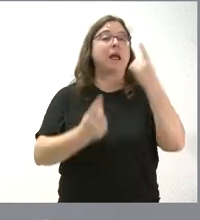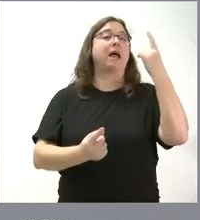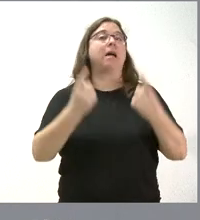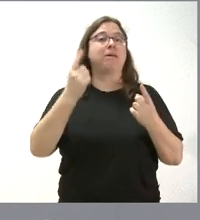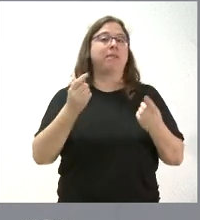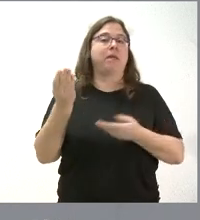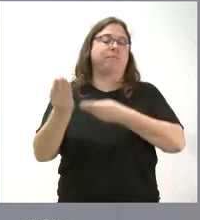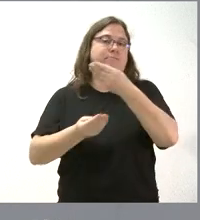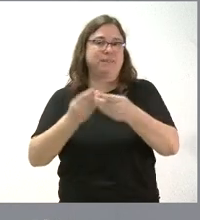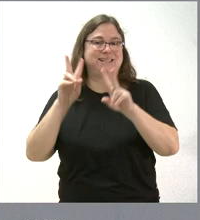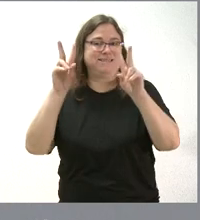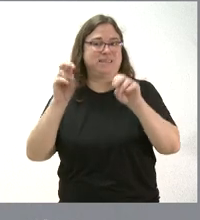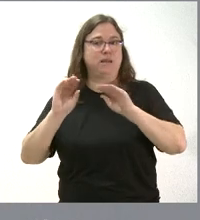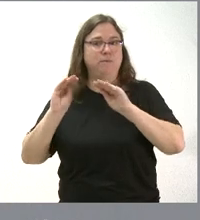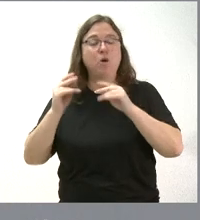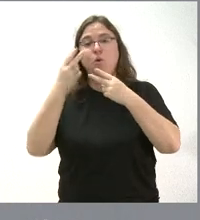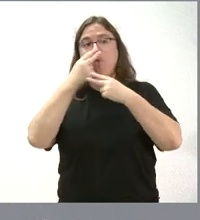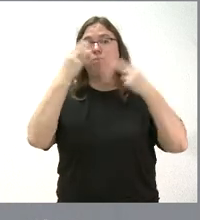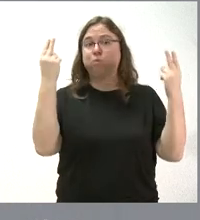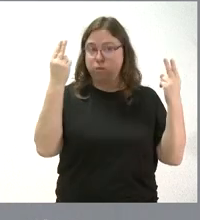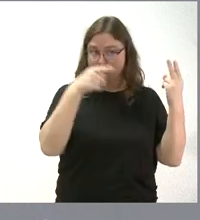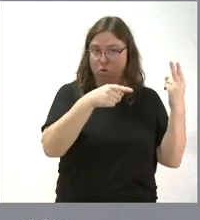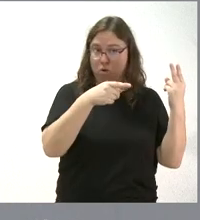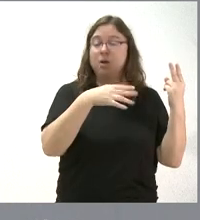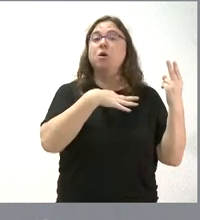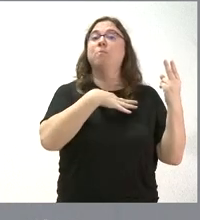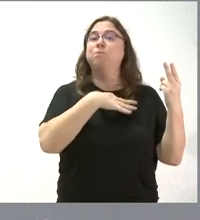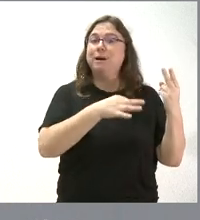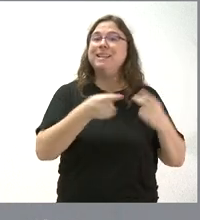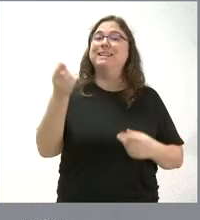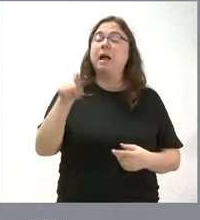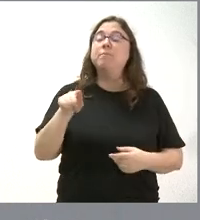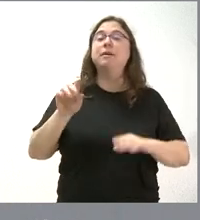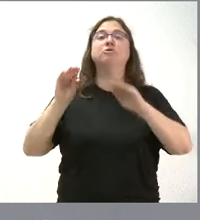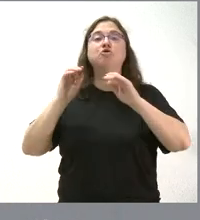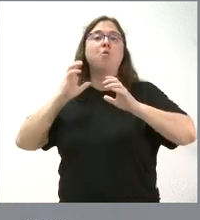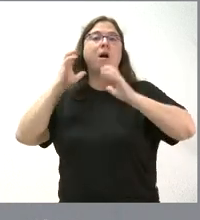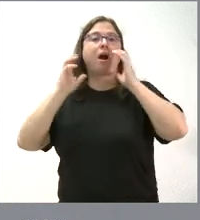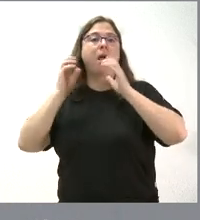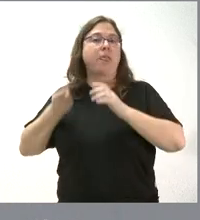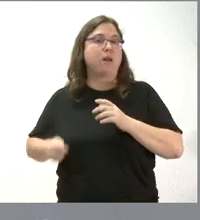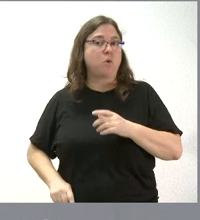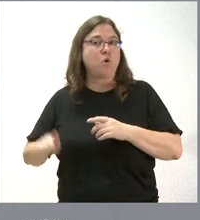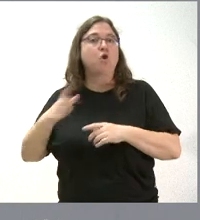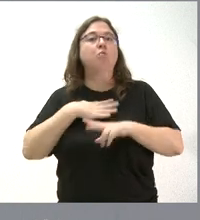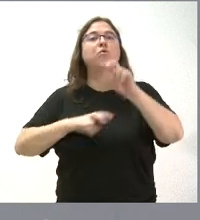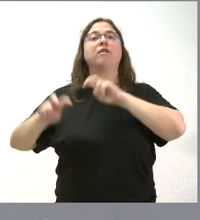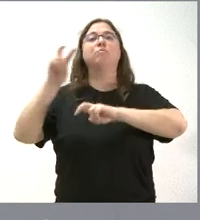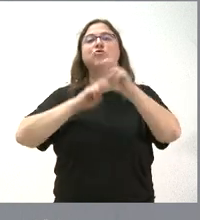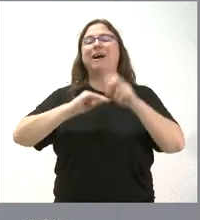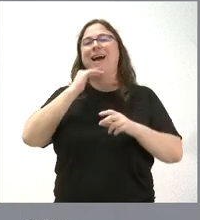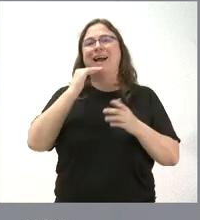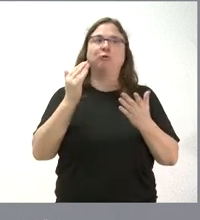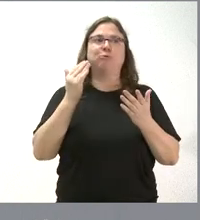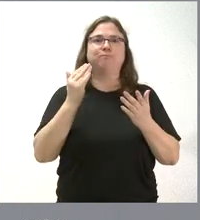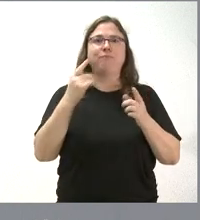materia que le corresponde de carácter público no impide la capacidad que puedan tener los ganaderos para buscar también algún tipo de